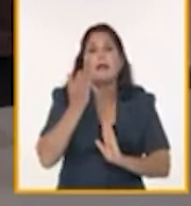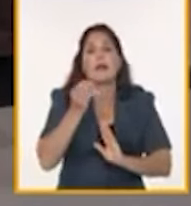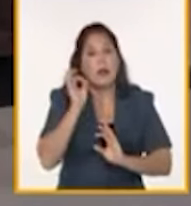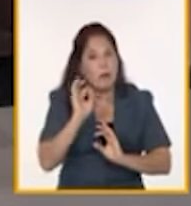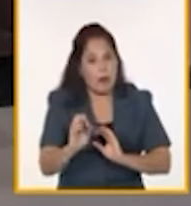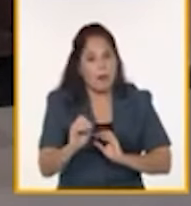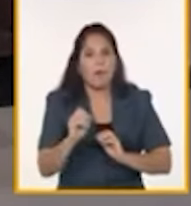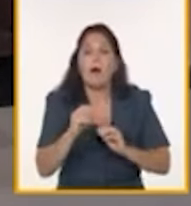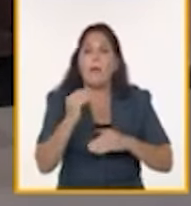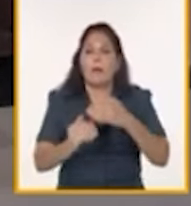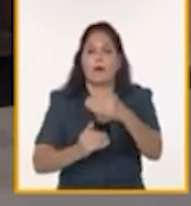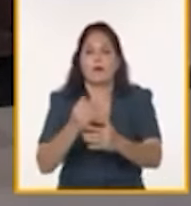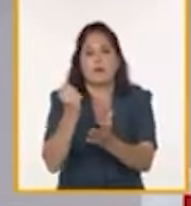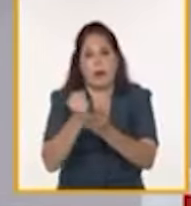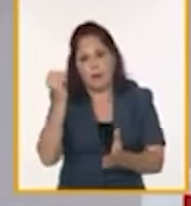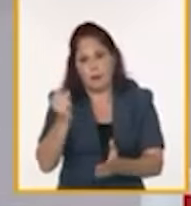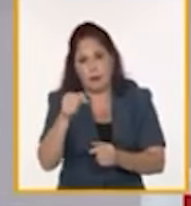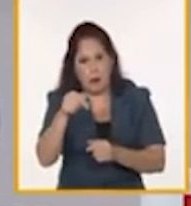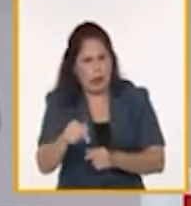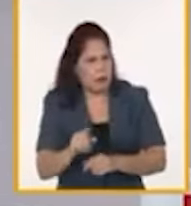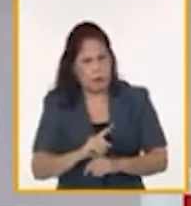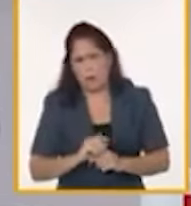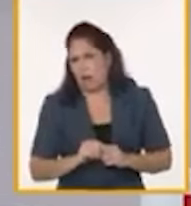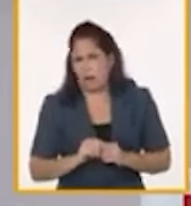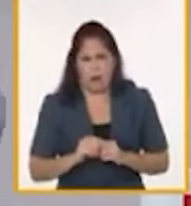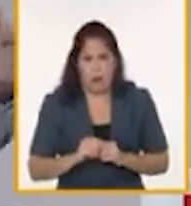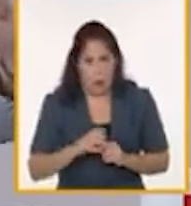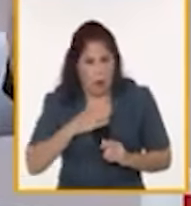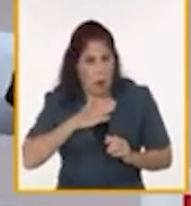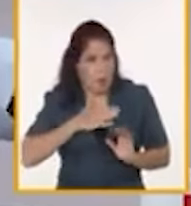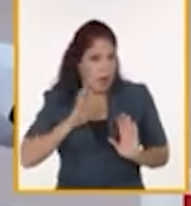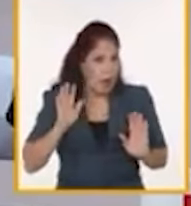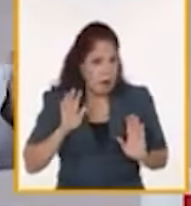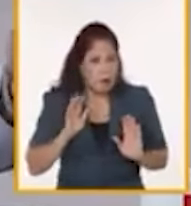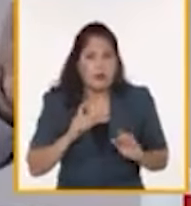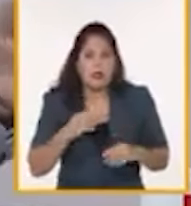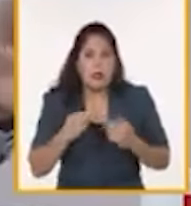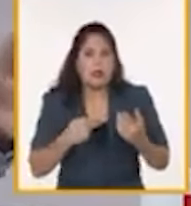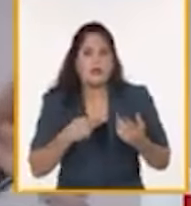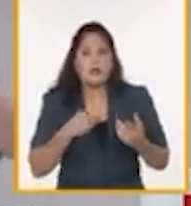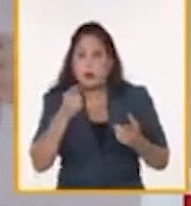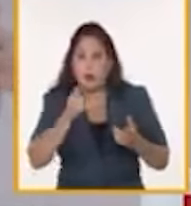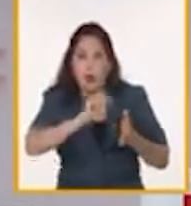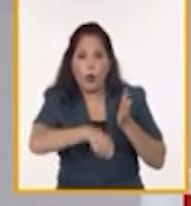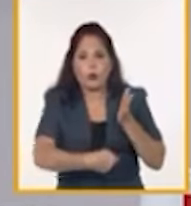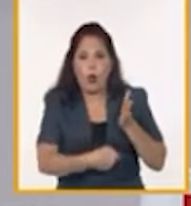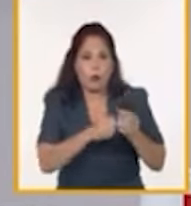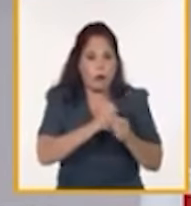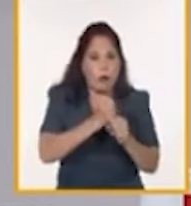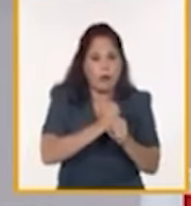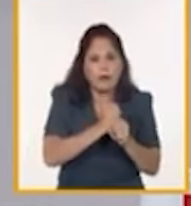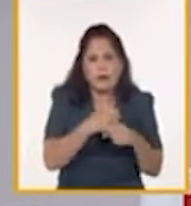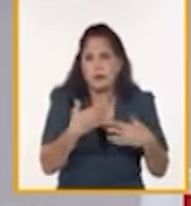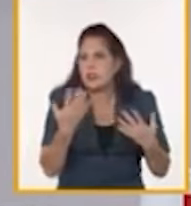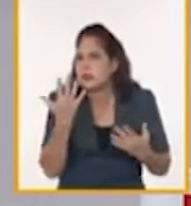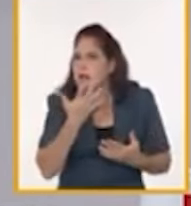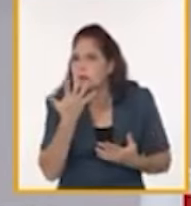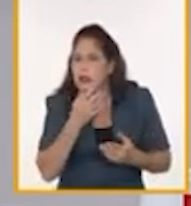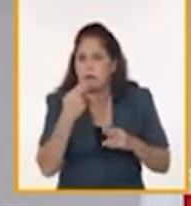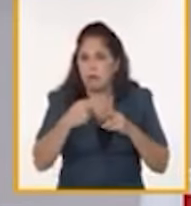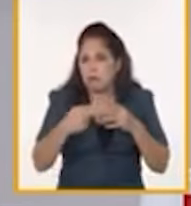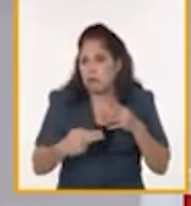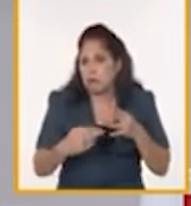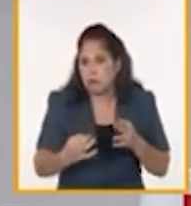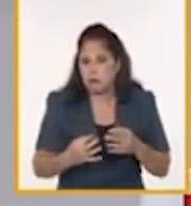de aprobación. Y en este caso, no, el que tiene la titularidad es él, y él lo que tiene que tener es el control de esos